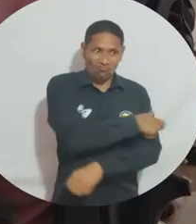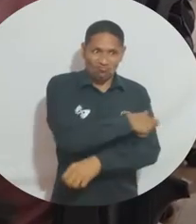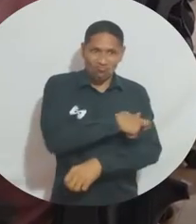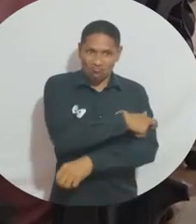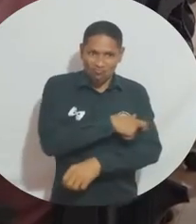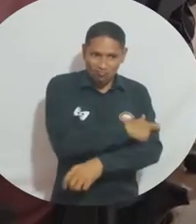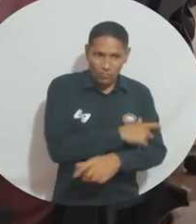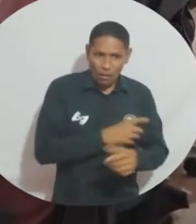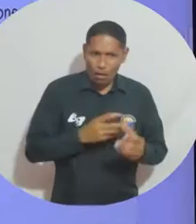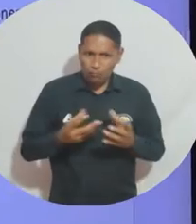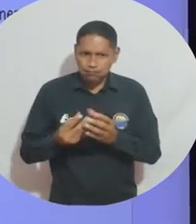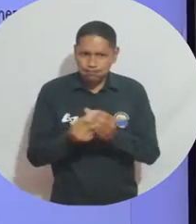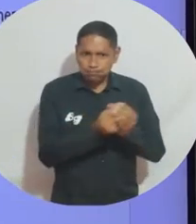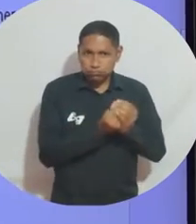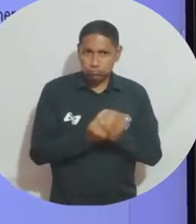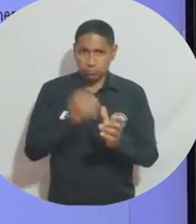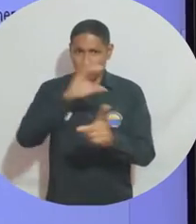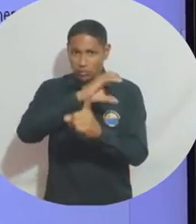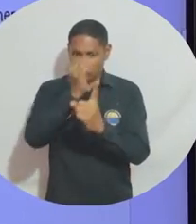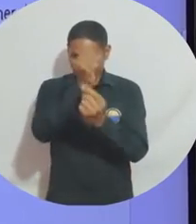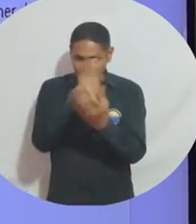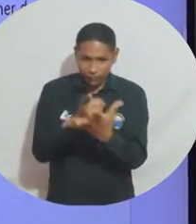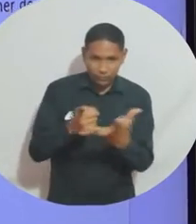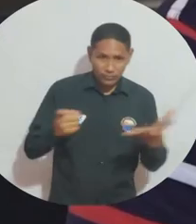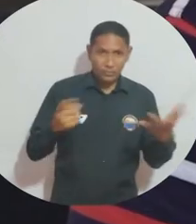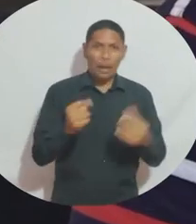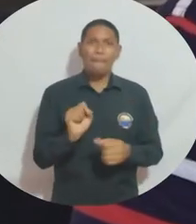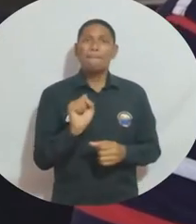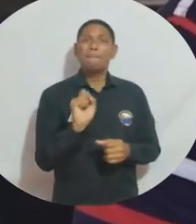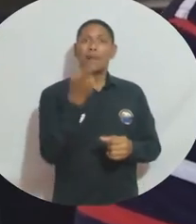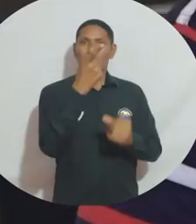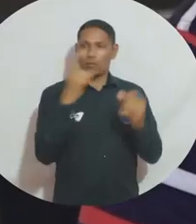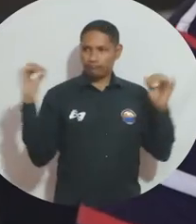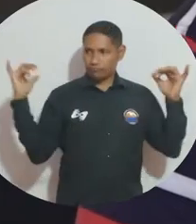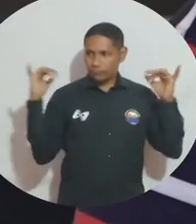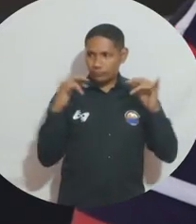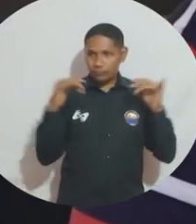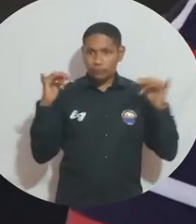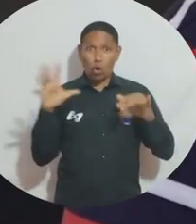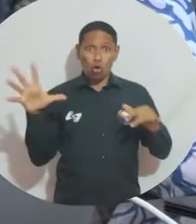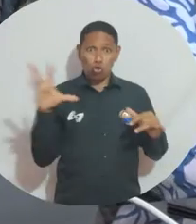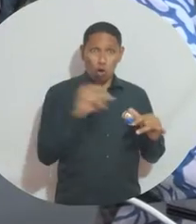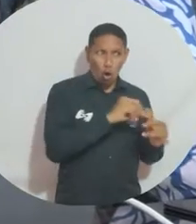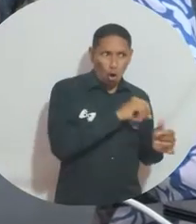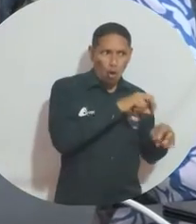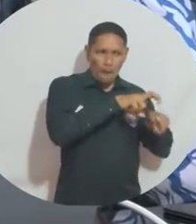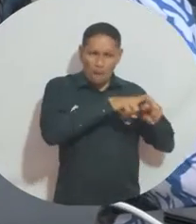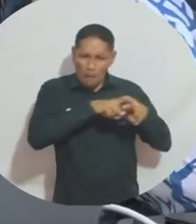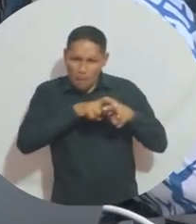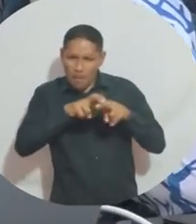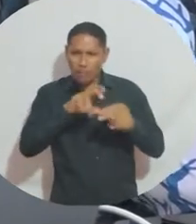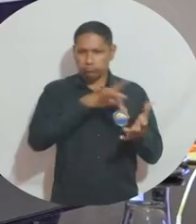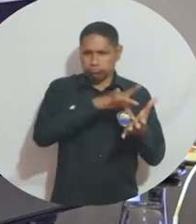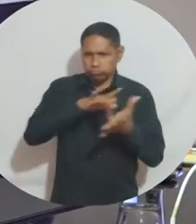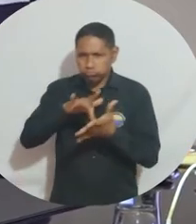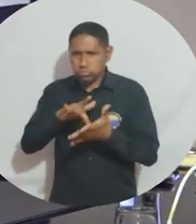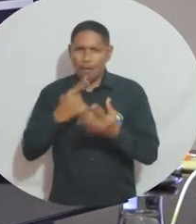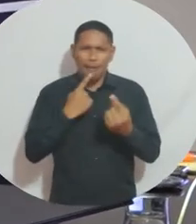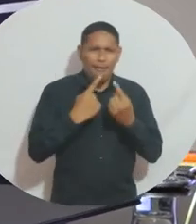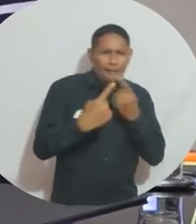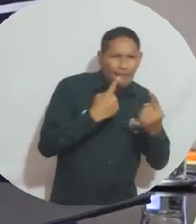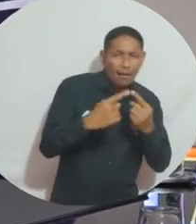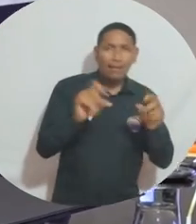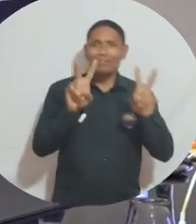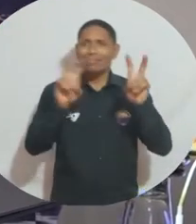El Comité de Inclusión e Interculturalidad de esta Casa de Estudios Superiores llevó a cabo su primera sesión con todos los miembros pertenecientes a éste,